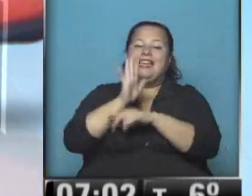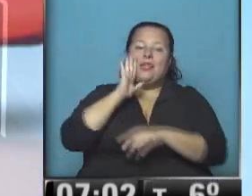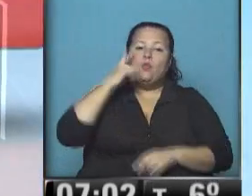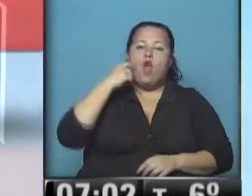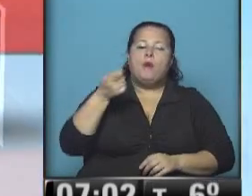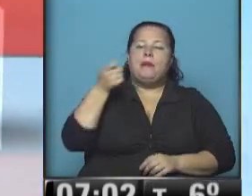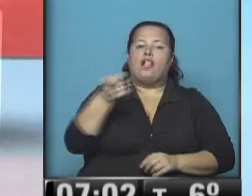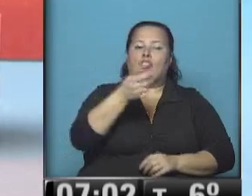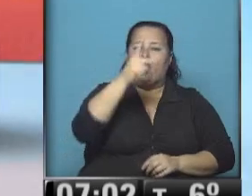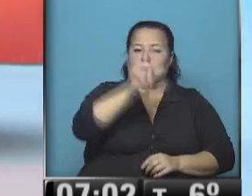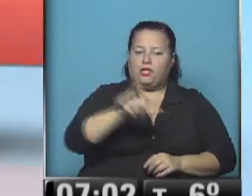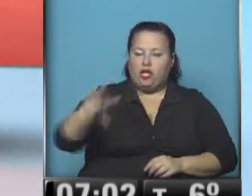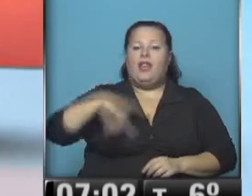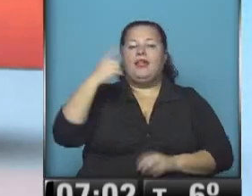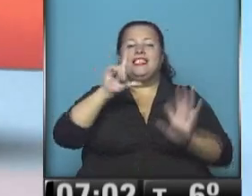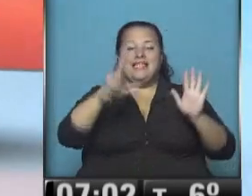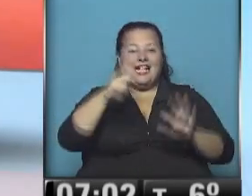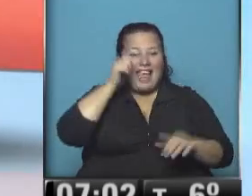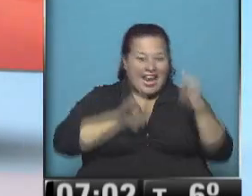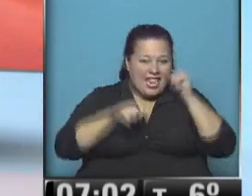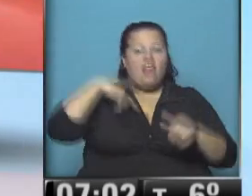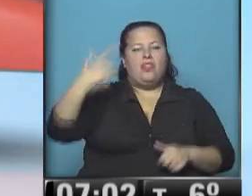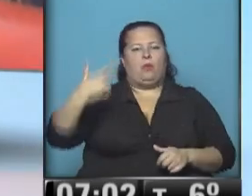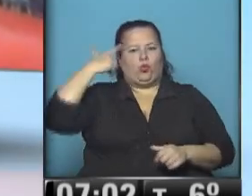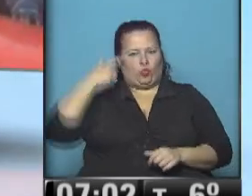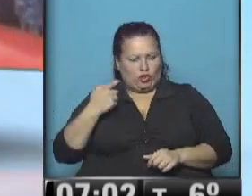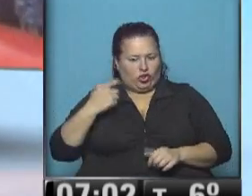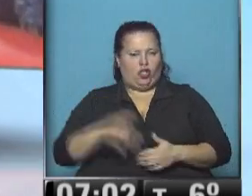un hombre mató a dos personas, sirvió a siete y después se suicidó.